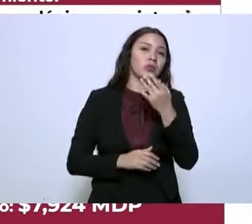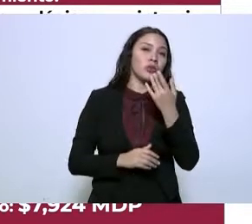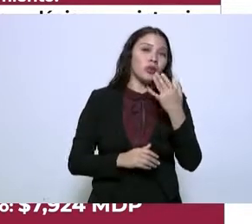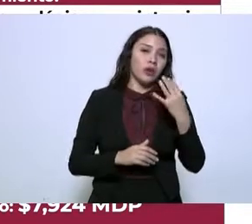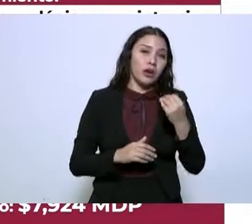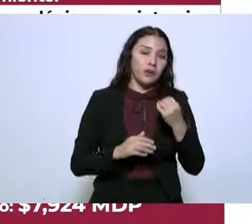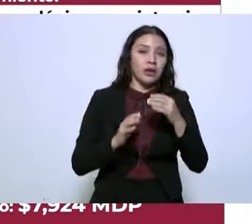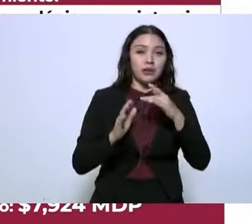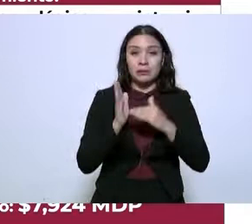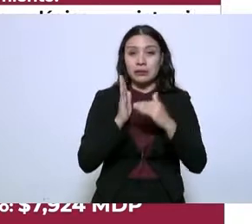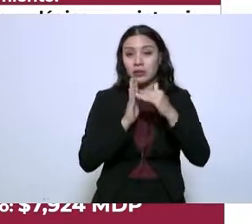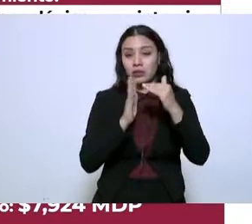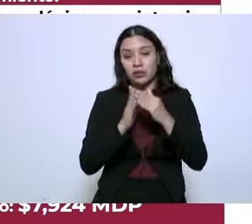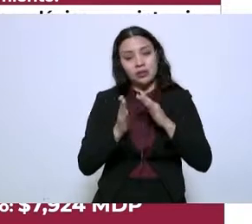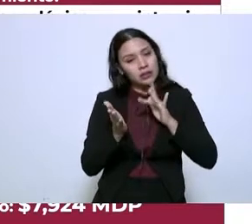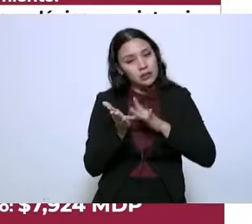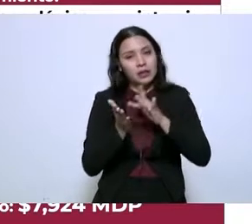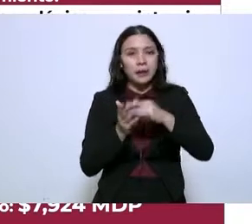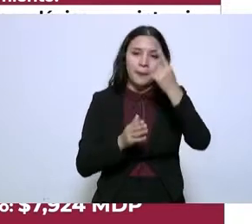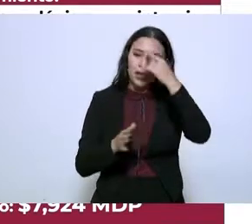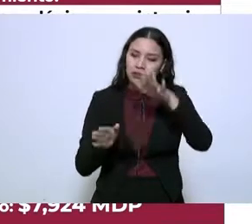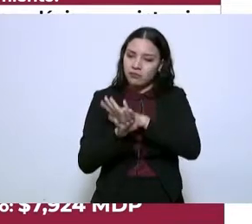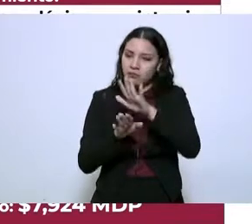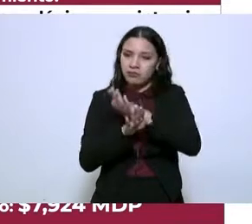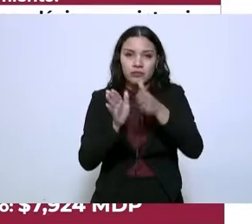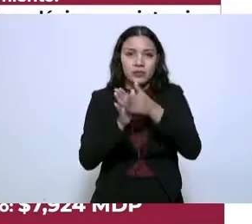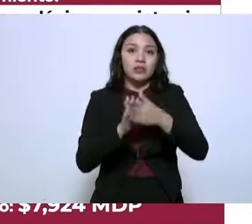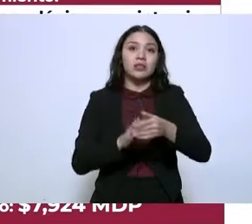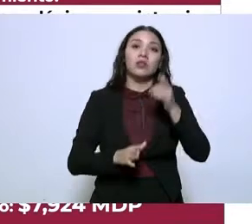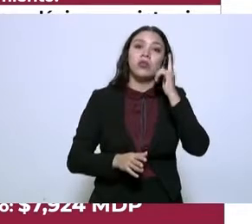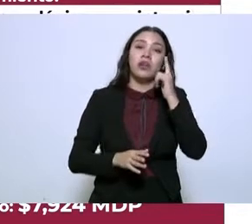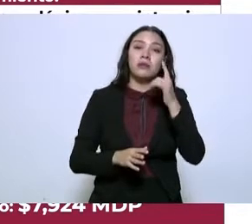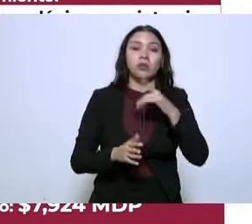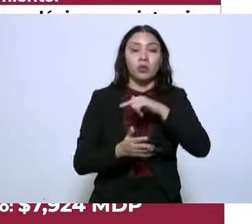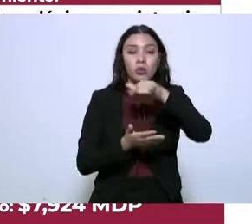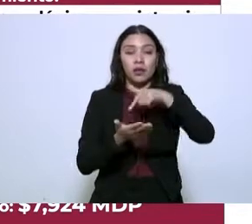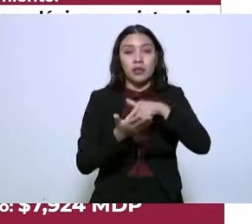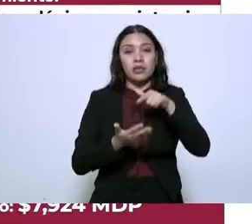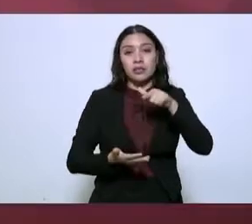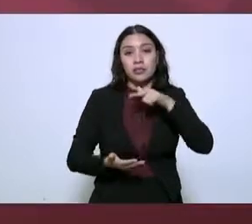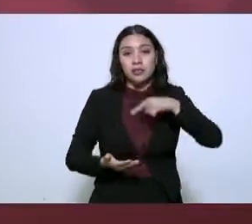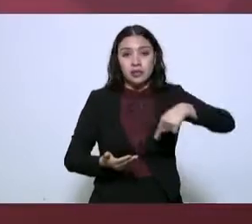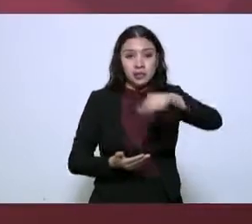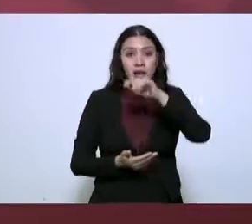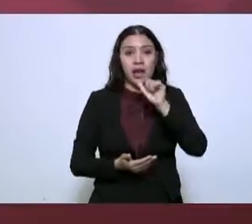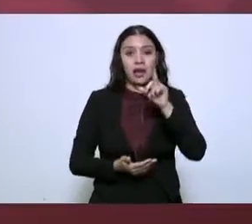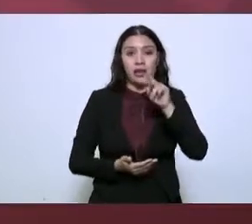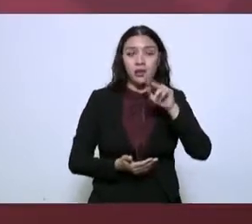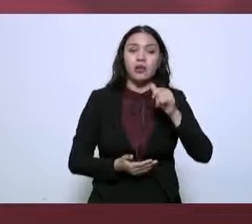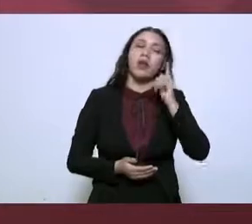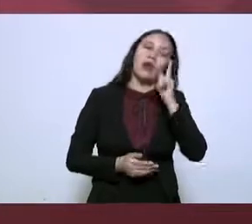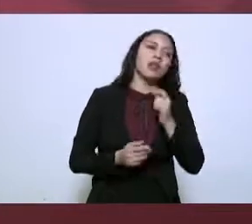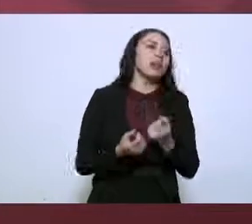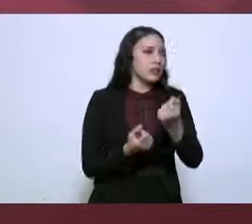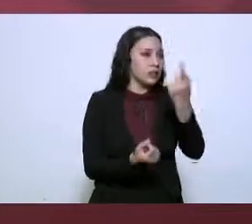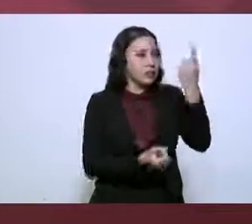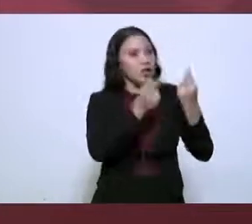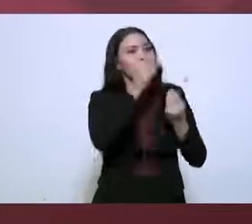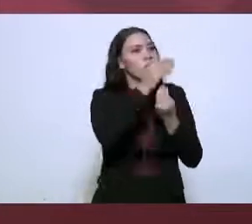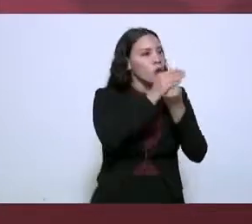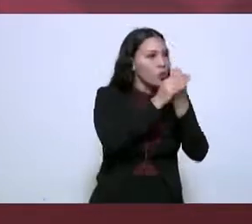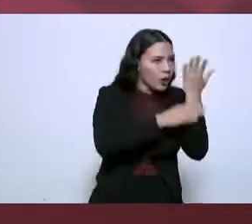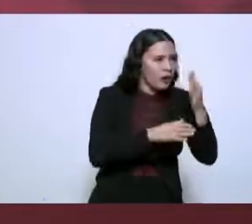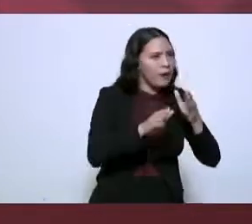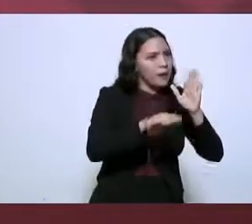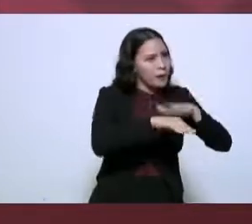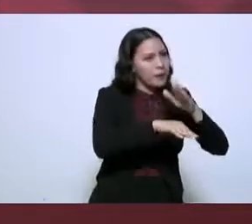Obras de modernización en las 17 secciones aduaneras, en algunas habrá obra nueva, en otras remodelación,